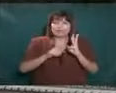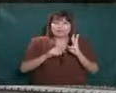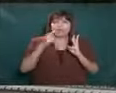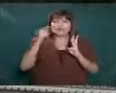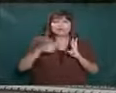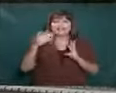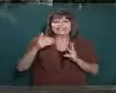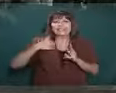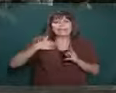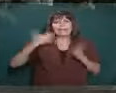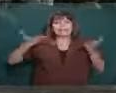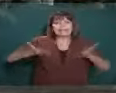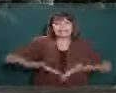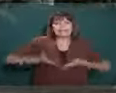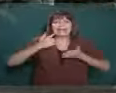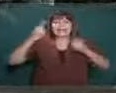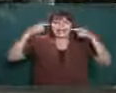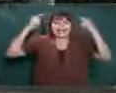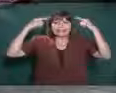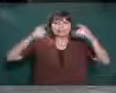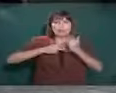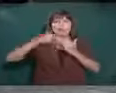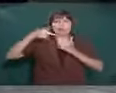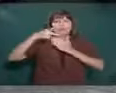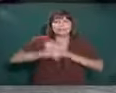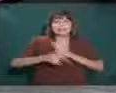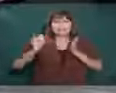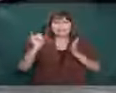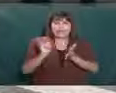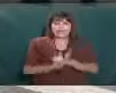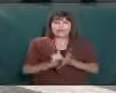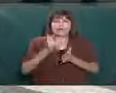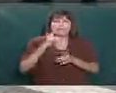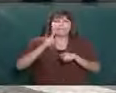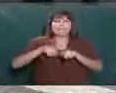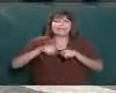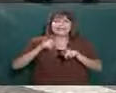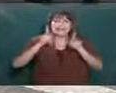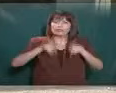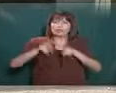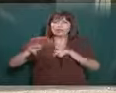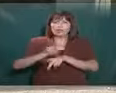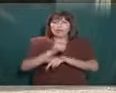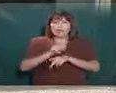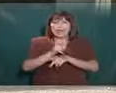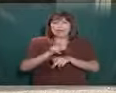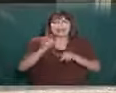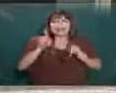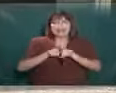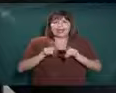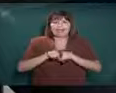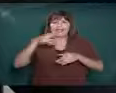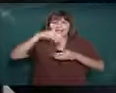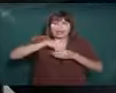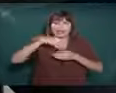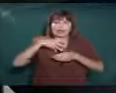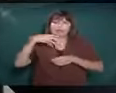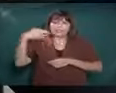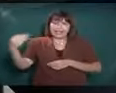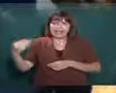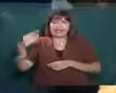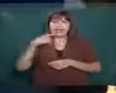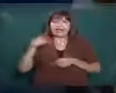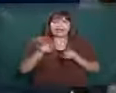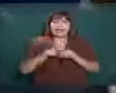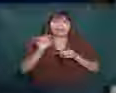Sexto paso, tener presente que el éxito de un proyecto de este tipo depende de la persona usuaria, tanto interna como